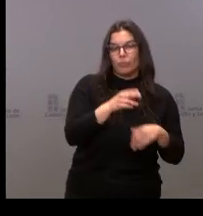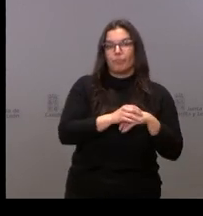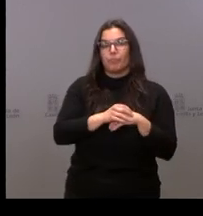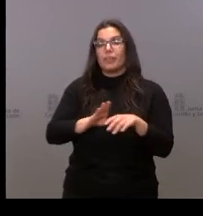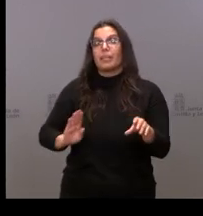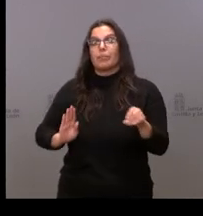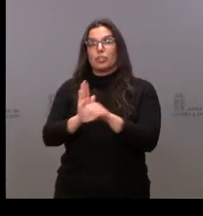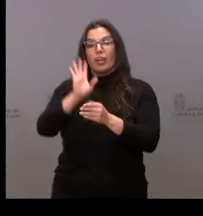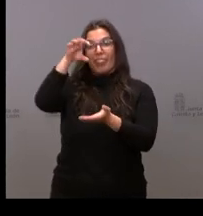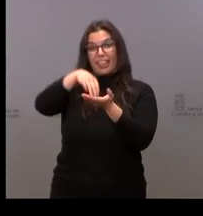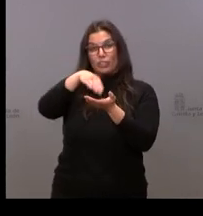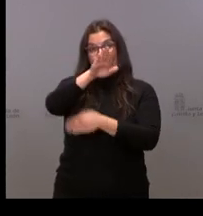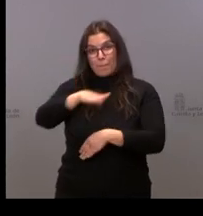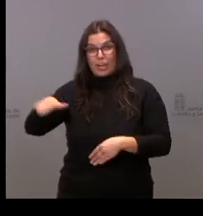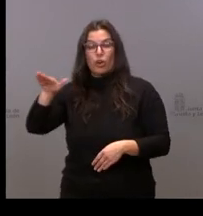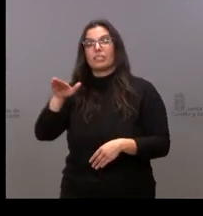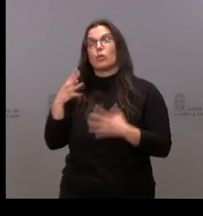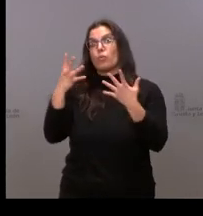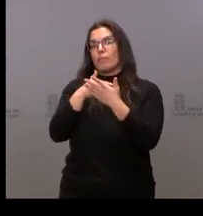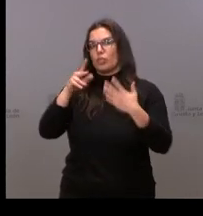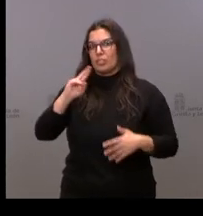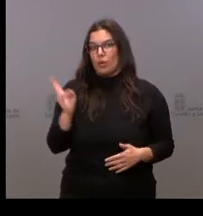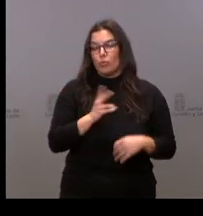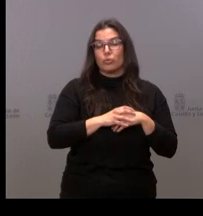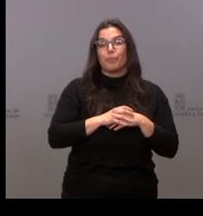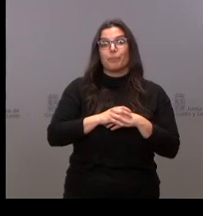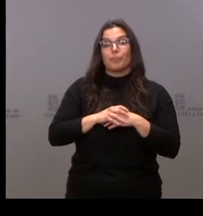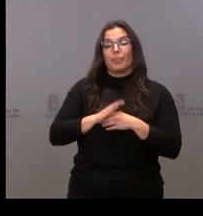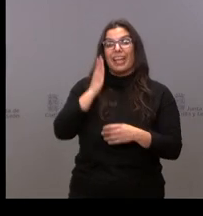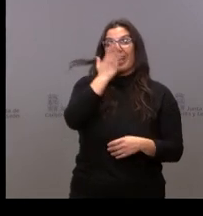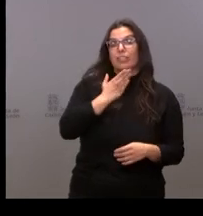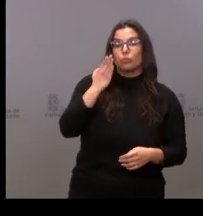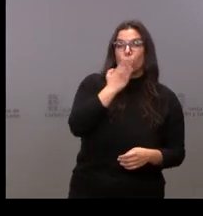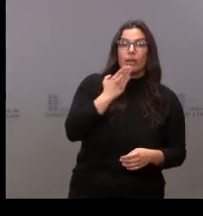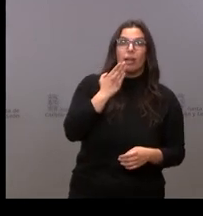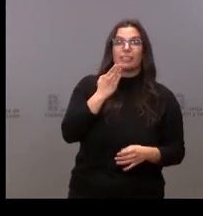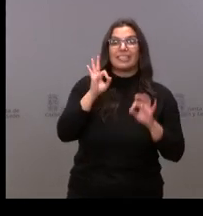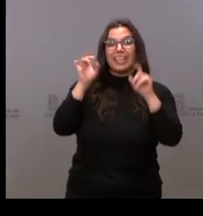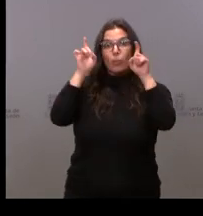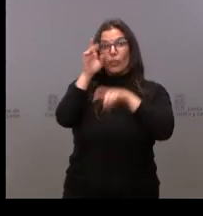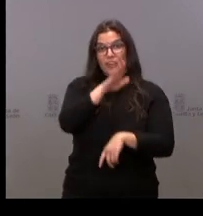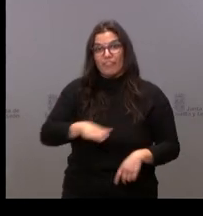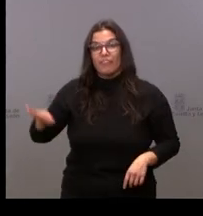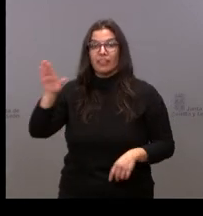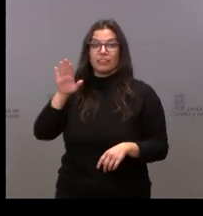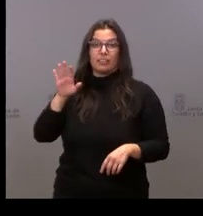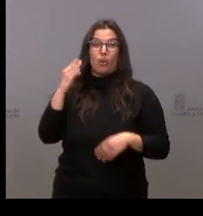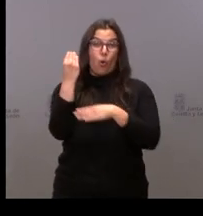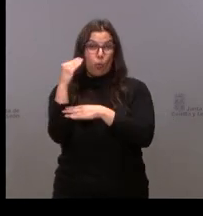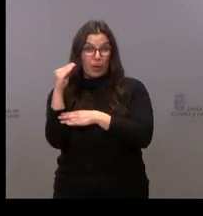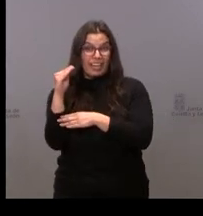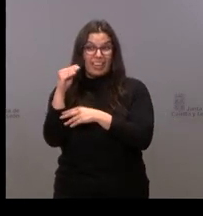inversiones en centros de menores, 9 millones de euros, e inversiones en escuelas de educación infantil e instalaciones juveniles,